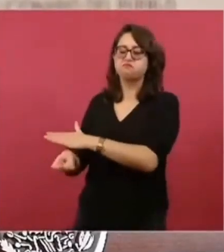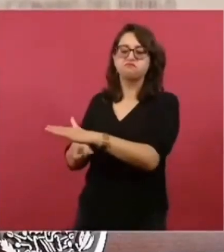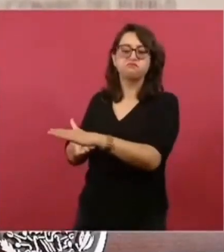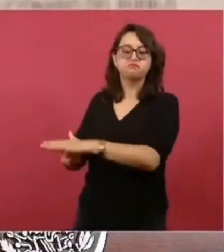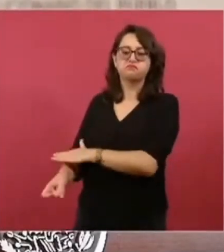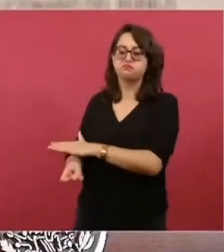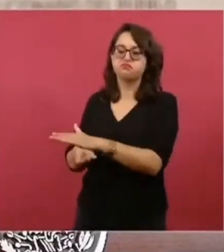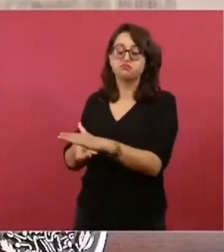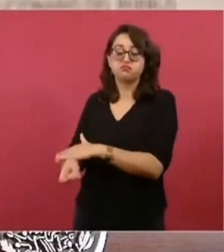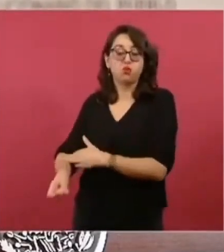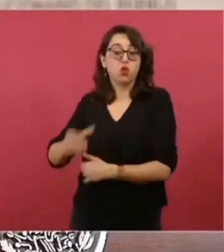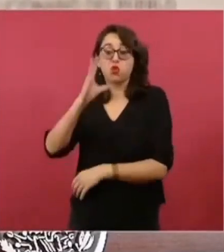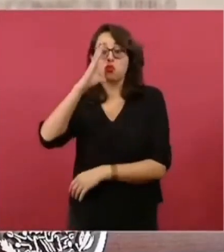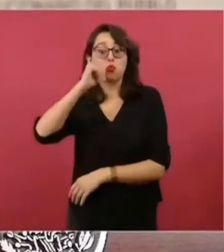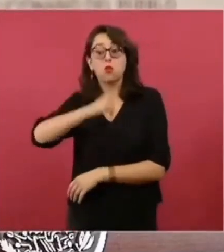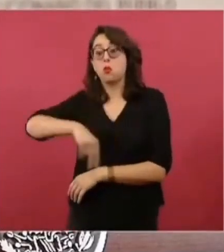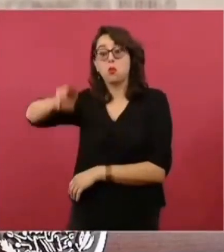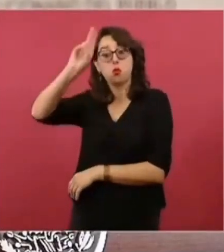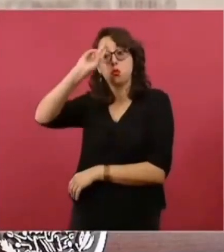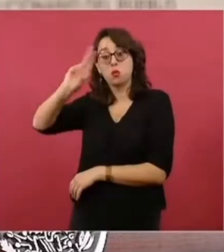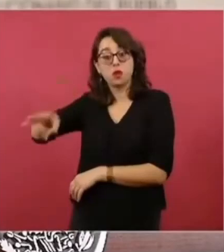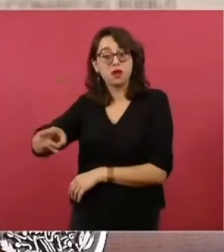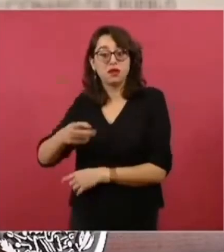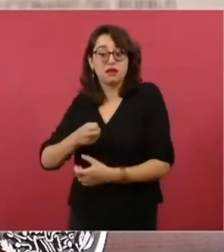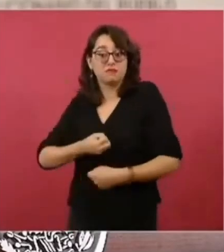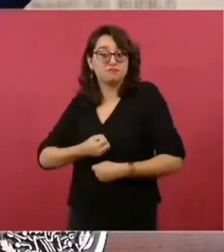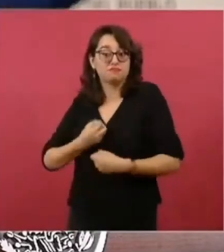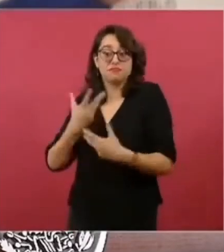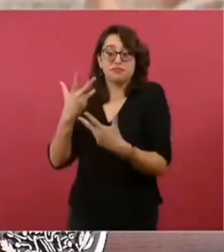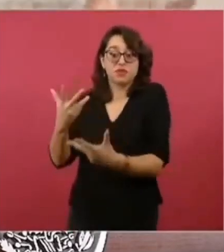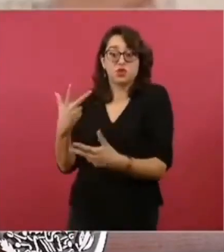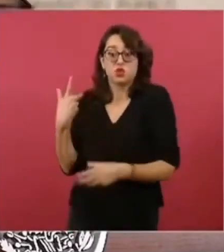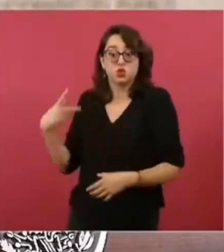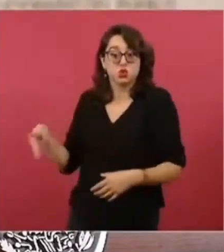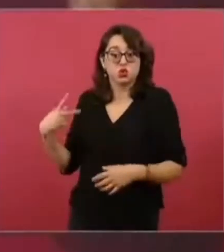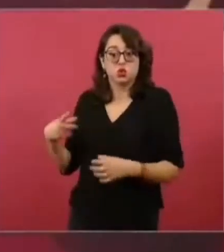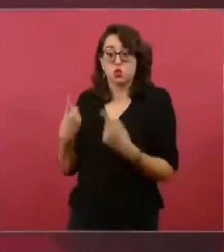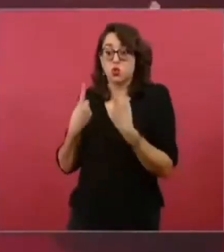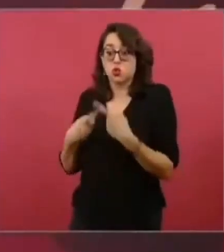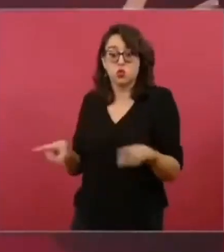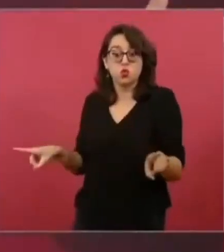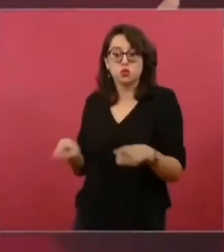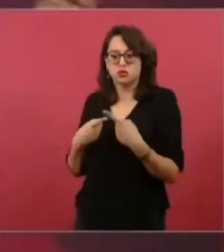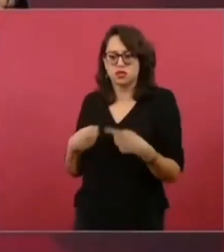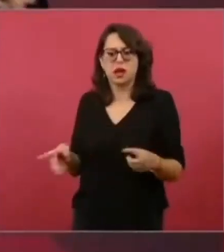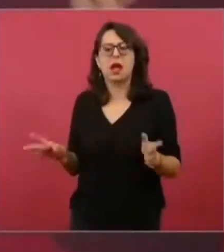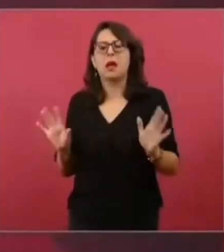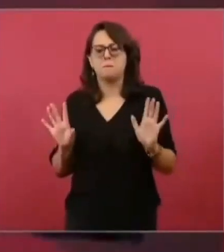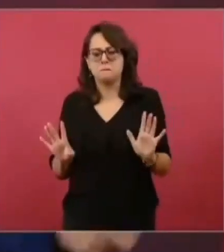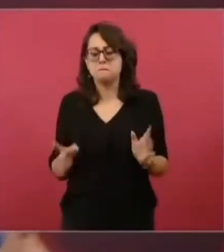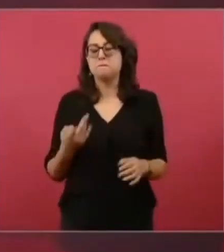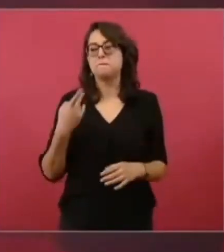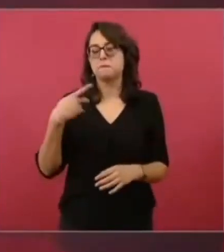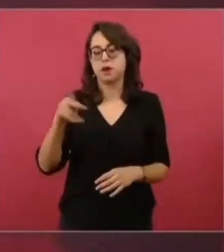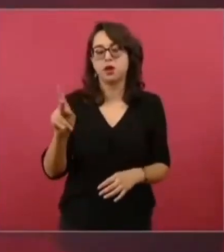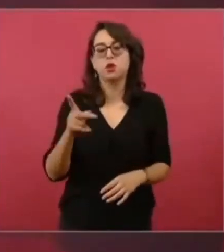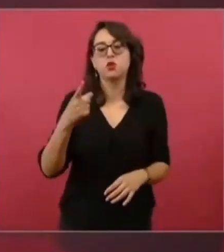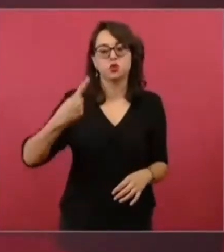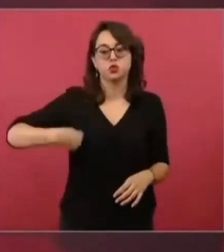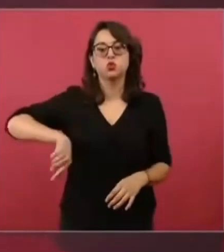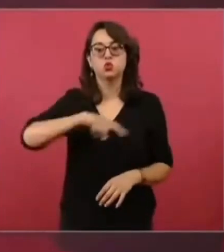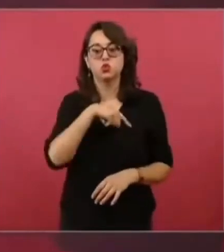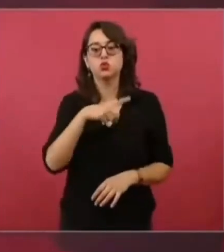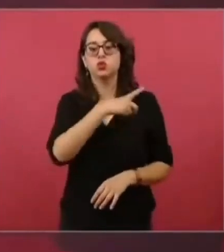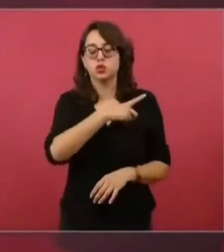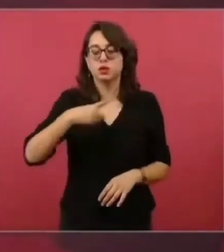porque ¿cómo no van a tener